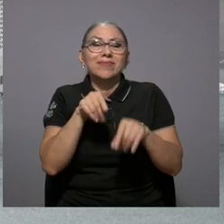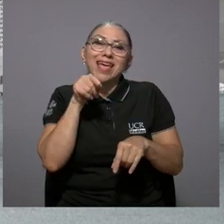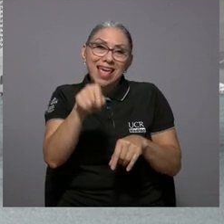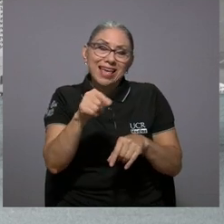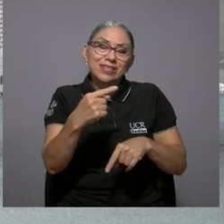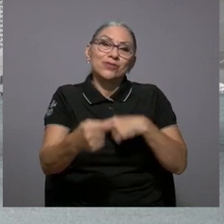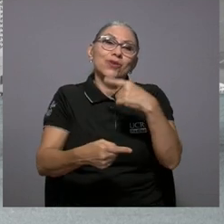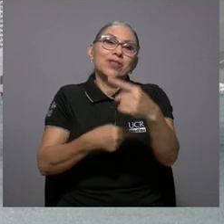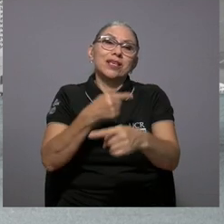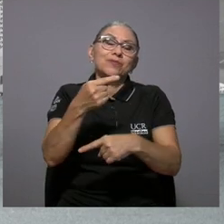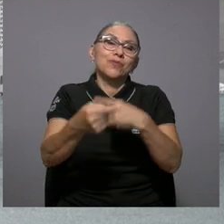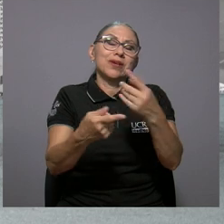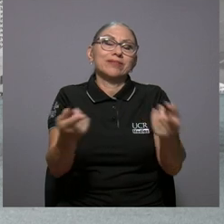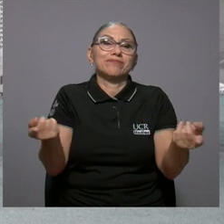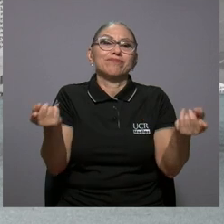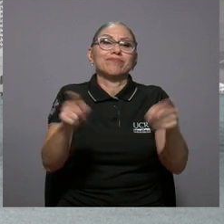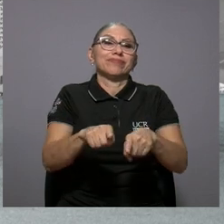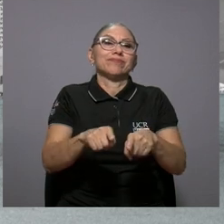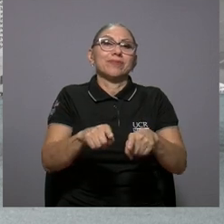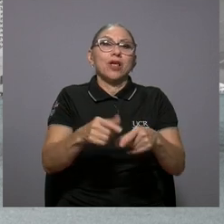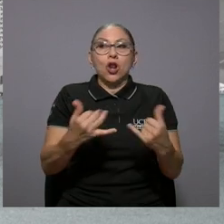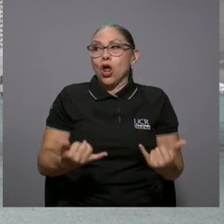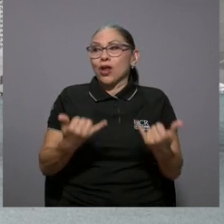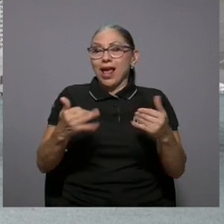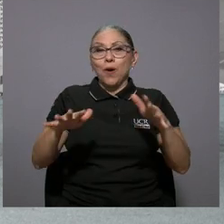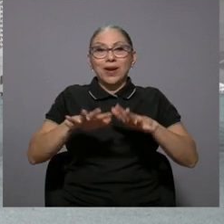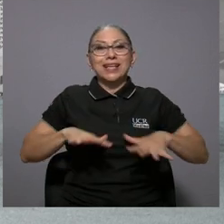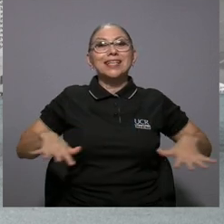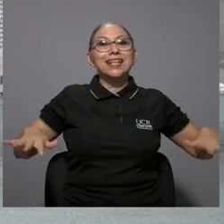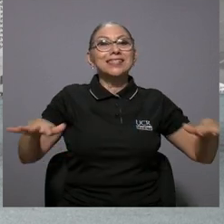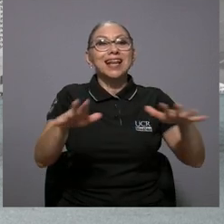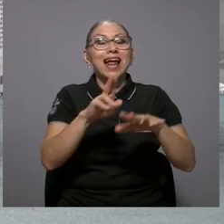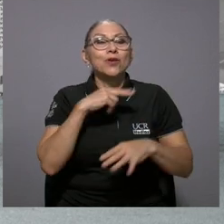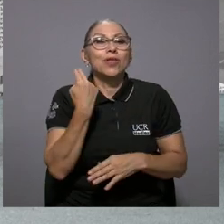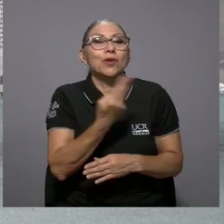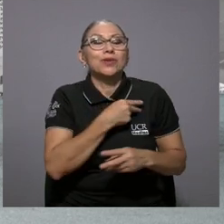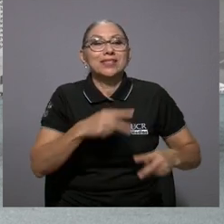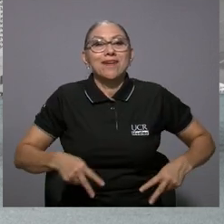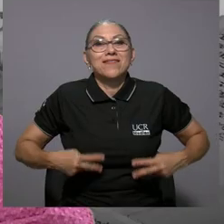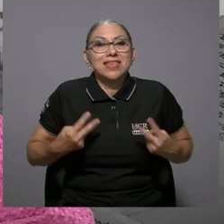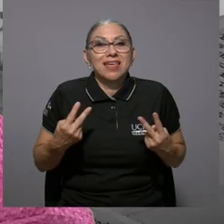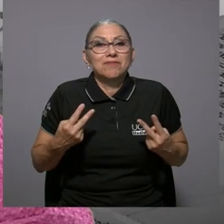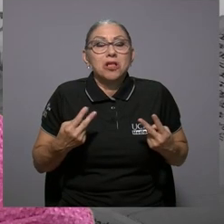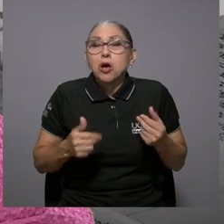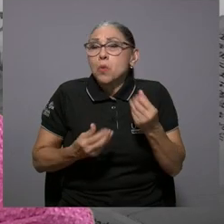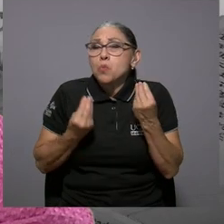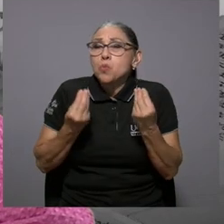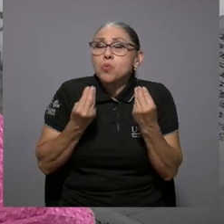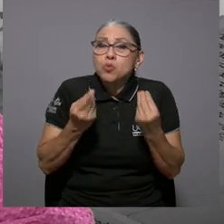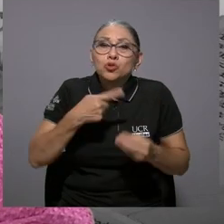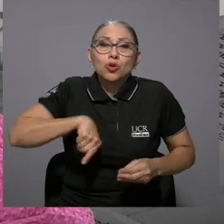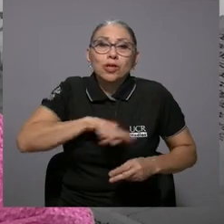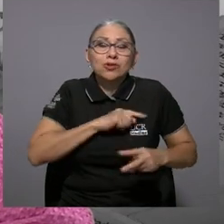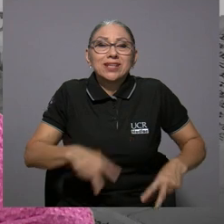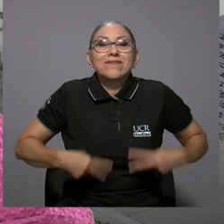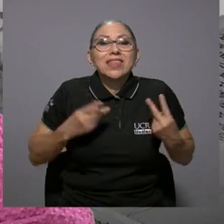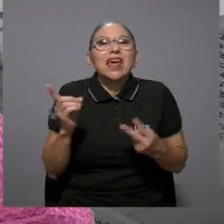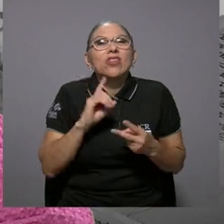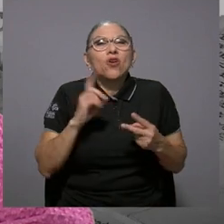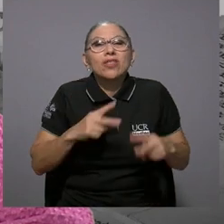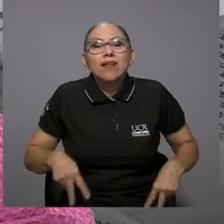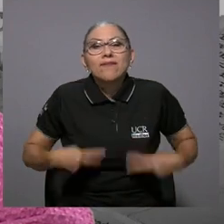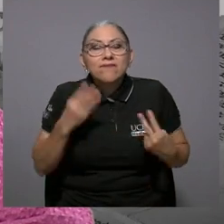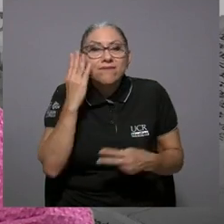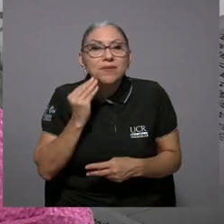inevitablemente eso va a salir en lo que ahora es el escenario de nuestra vida porque gran parte de nuestra vida